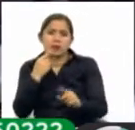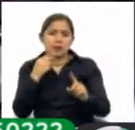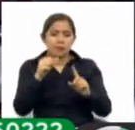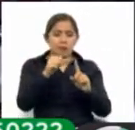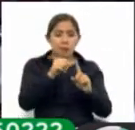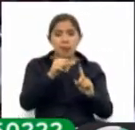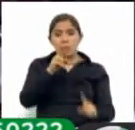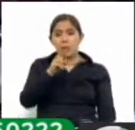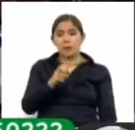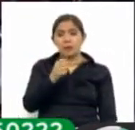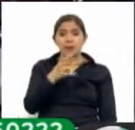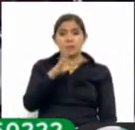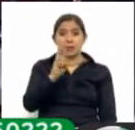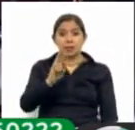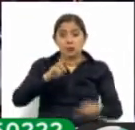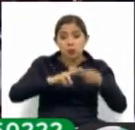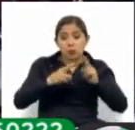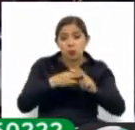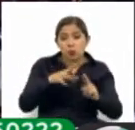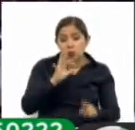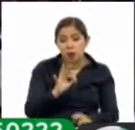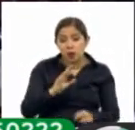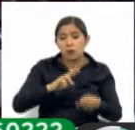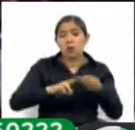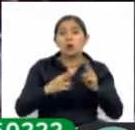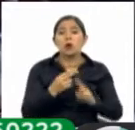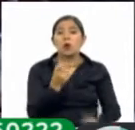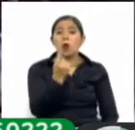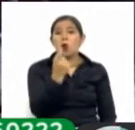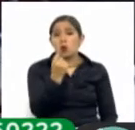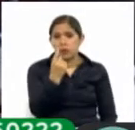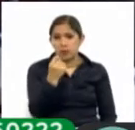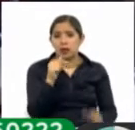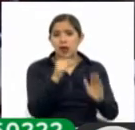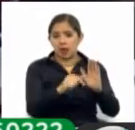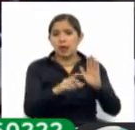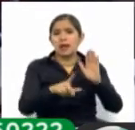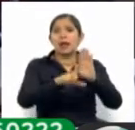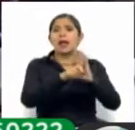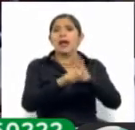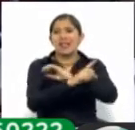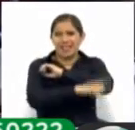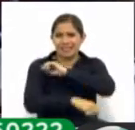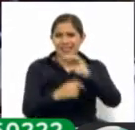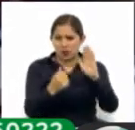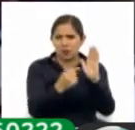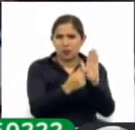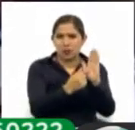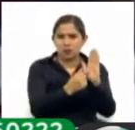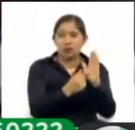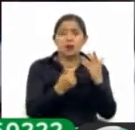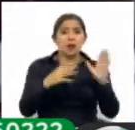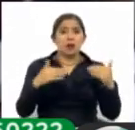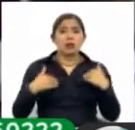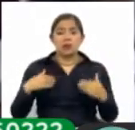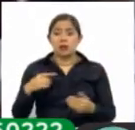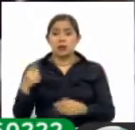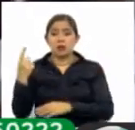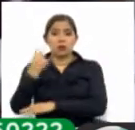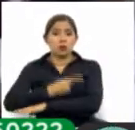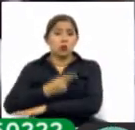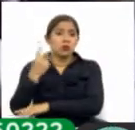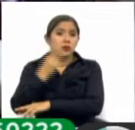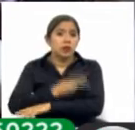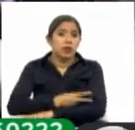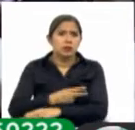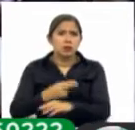216, numerales 9 y 11 del Código Penal. Se han establecido dos riesgos procesales de obstaculización establecidos